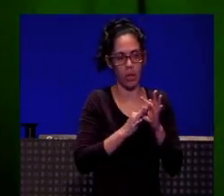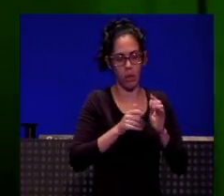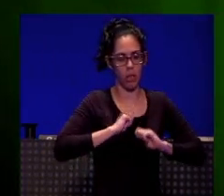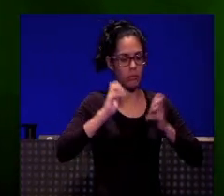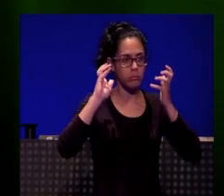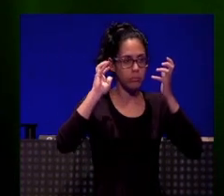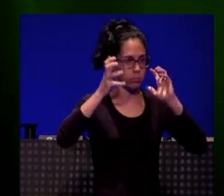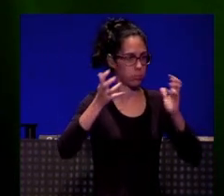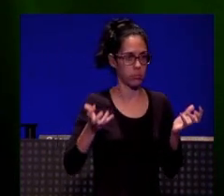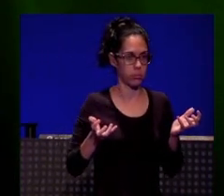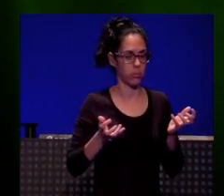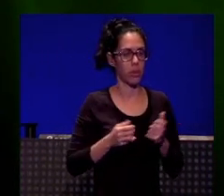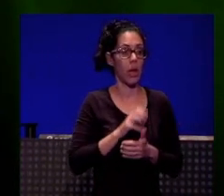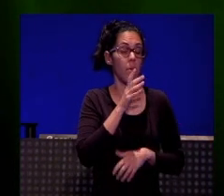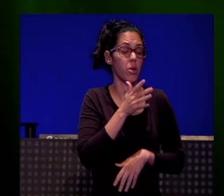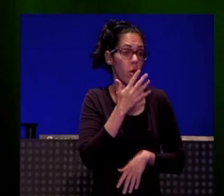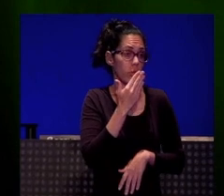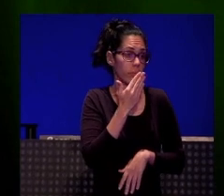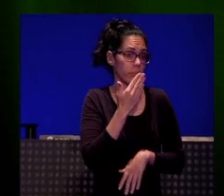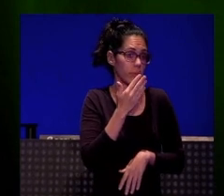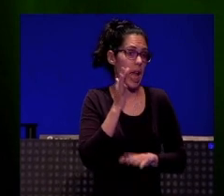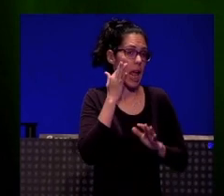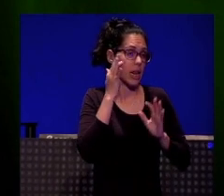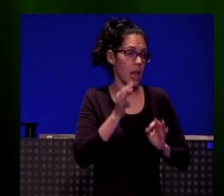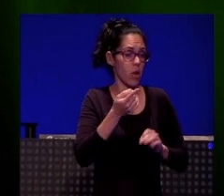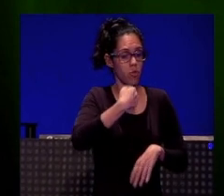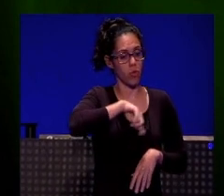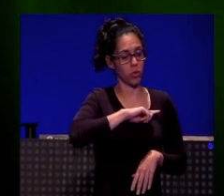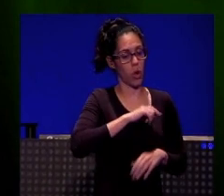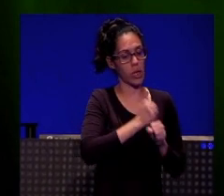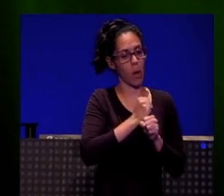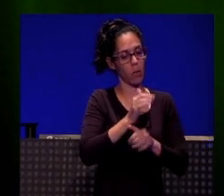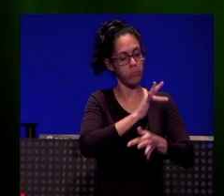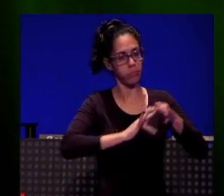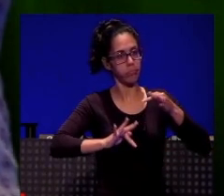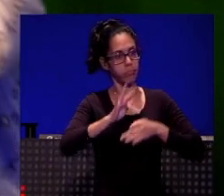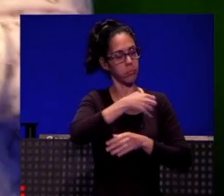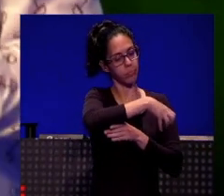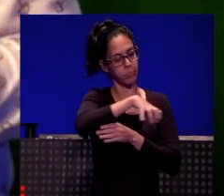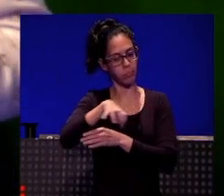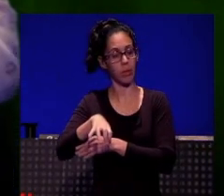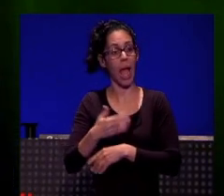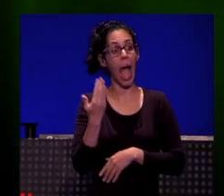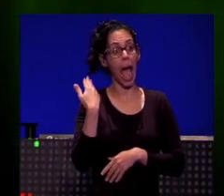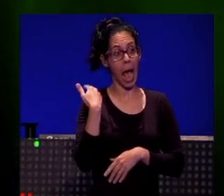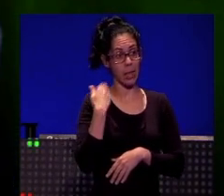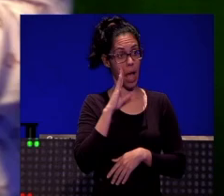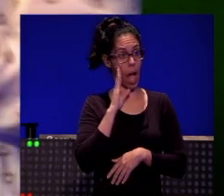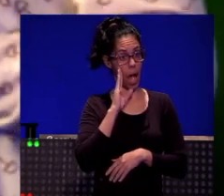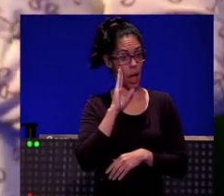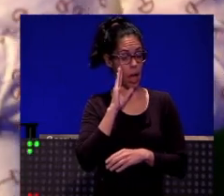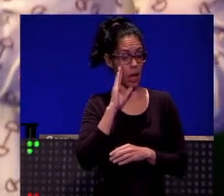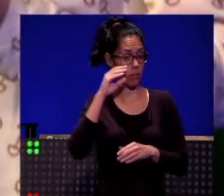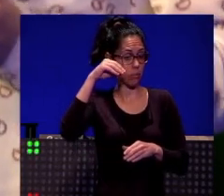uno está, ¿no? Pero sí que nos solemos repartir el trabajo. Yo cuando estaba antes, como digo, en cadena